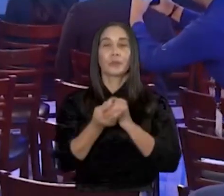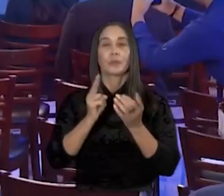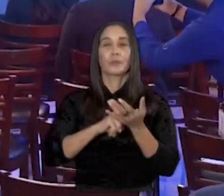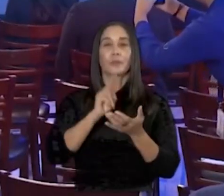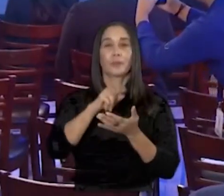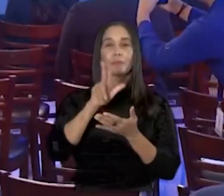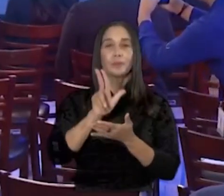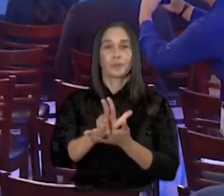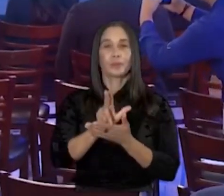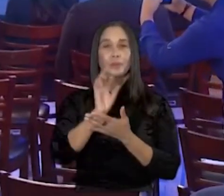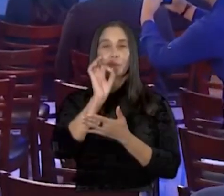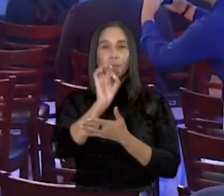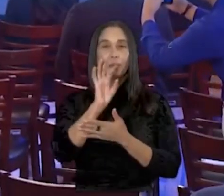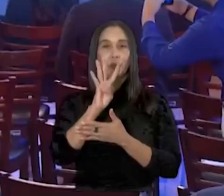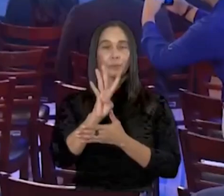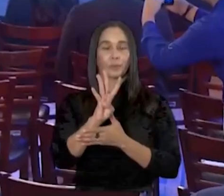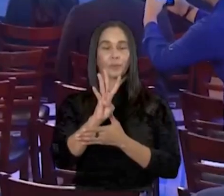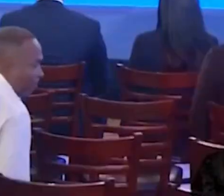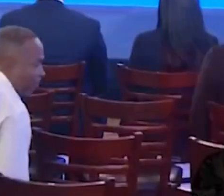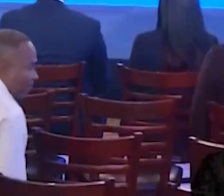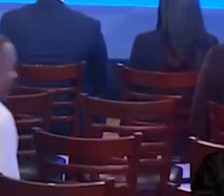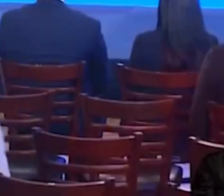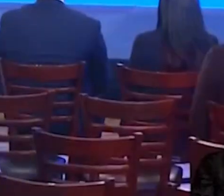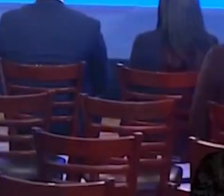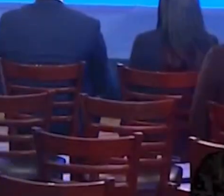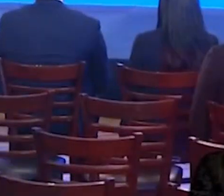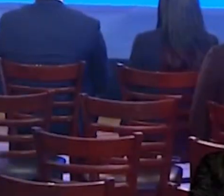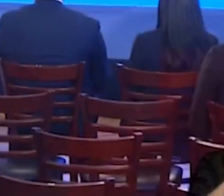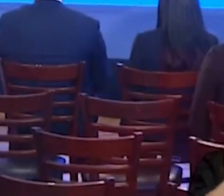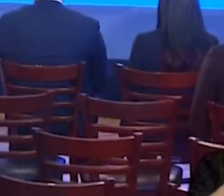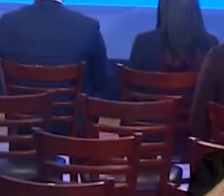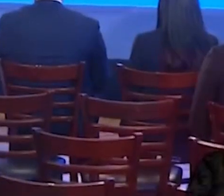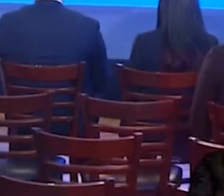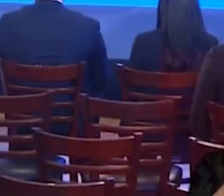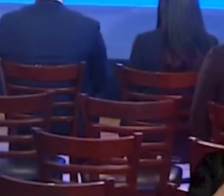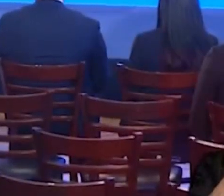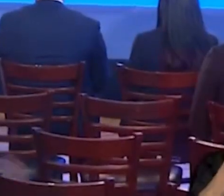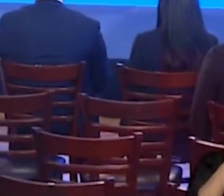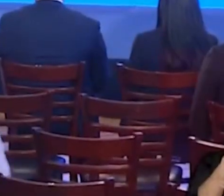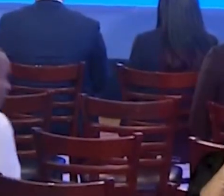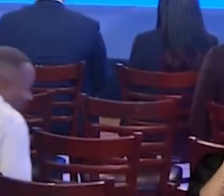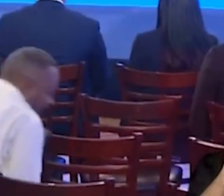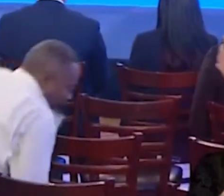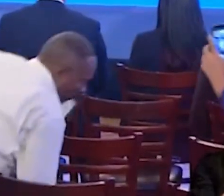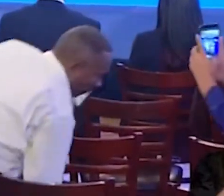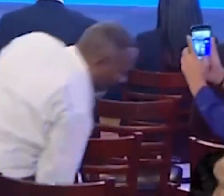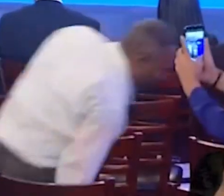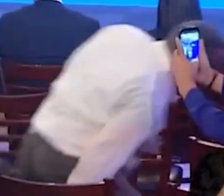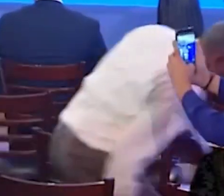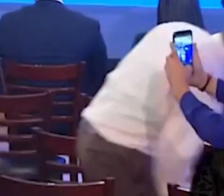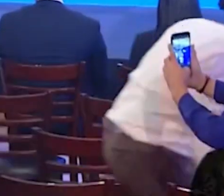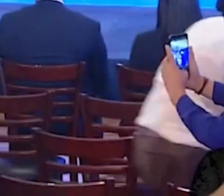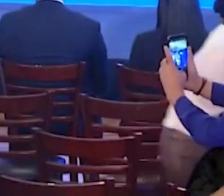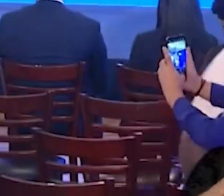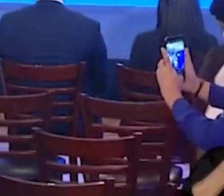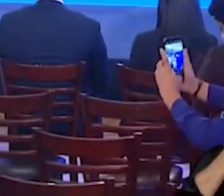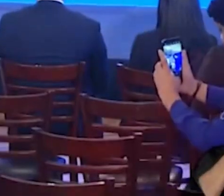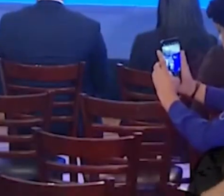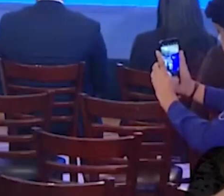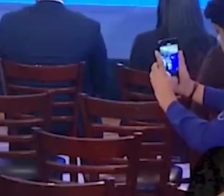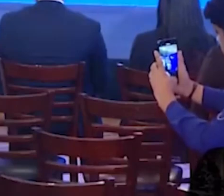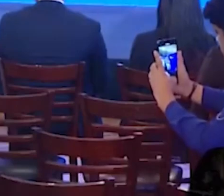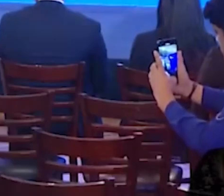.4 puntos porcentuales. Y uno de los programas que se atribuyen a haber ayudado a esa reducción